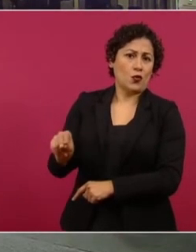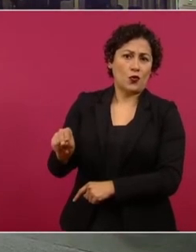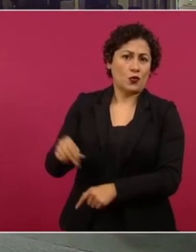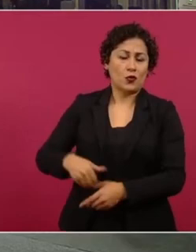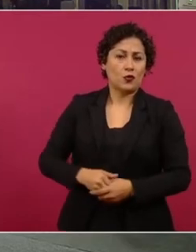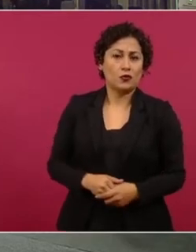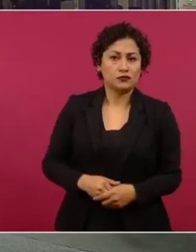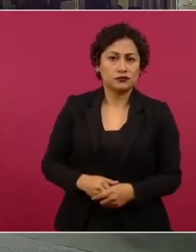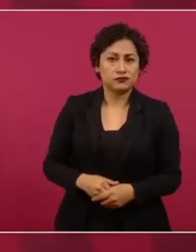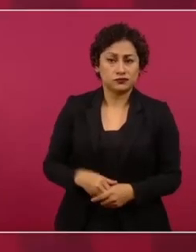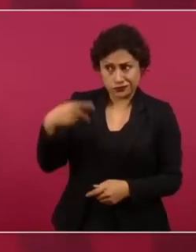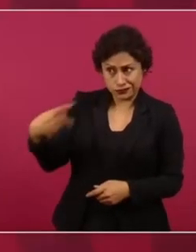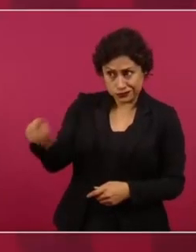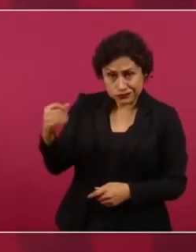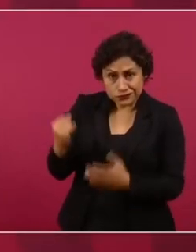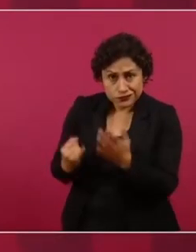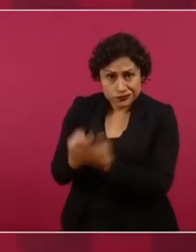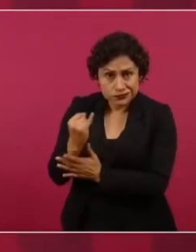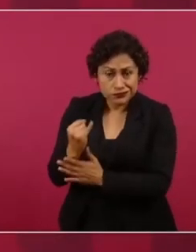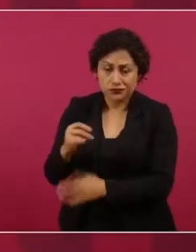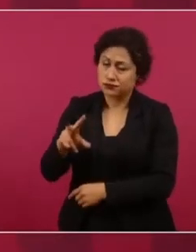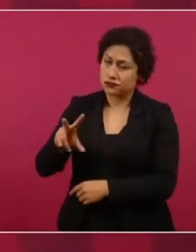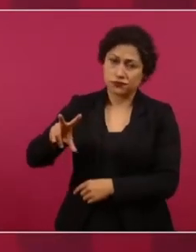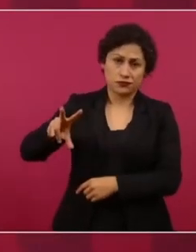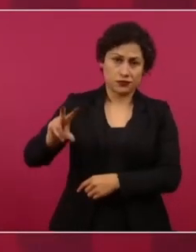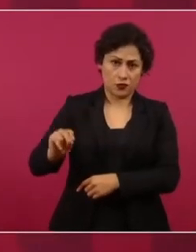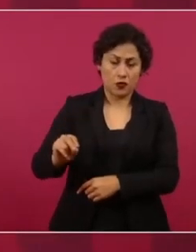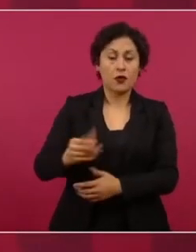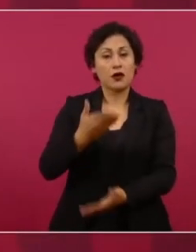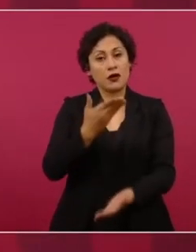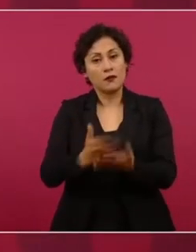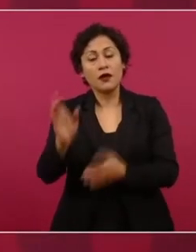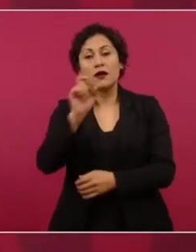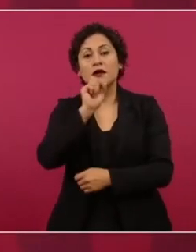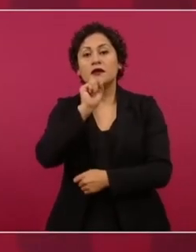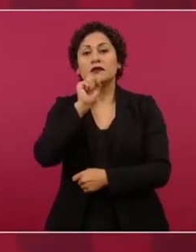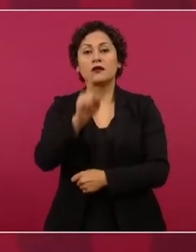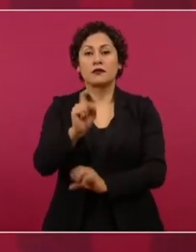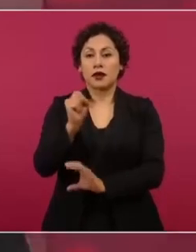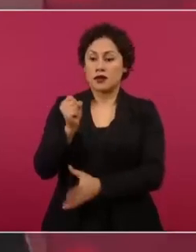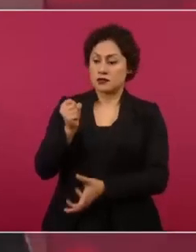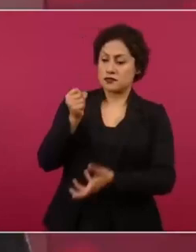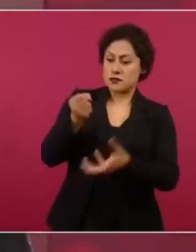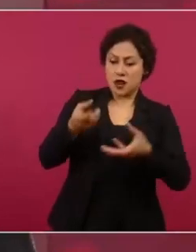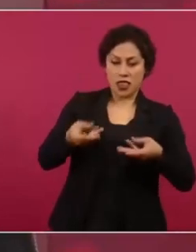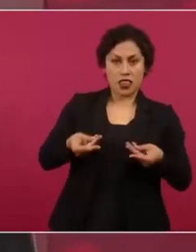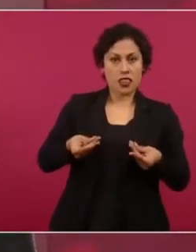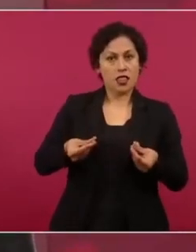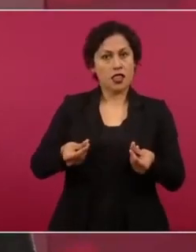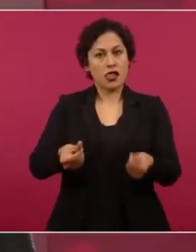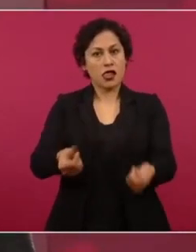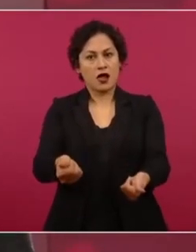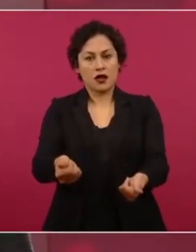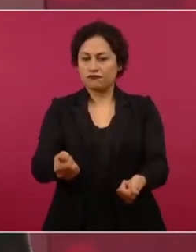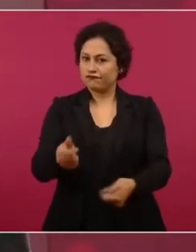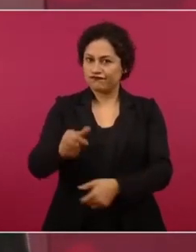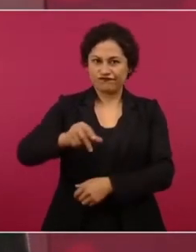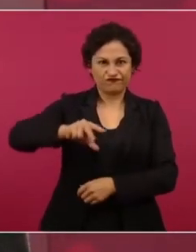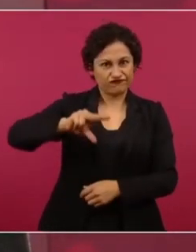Y que no se gaste tanto dinero en las elecciones,